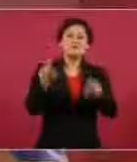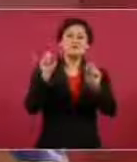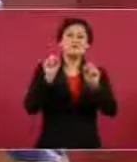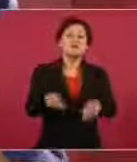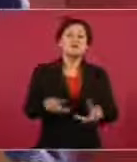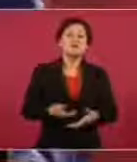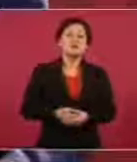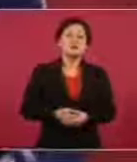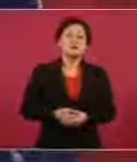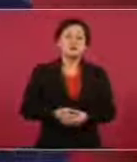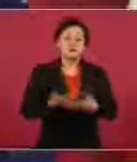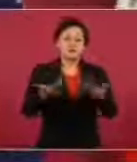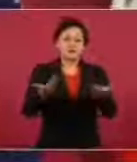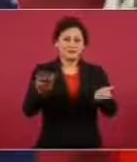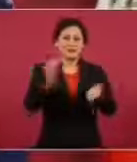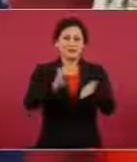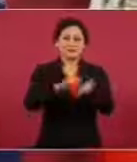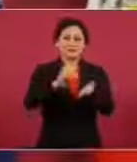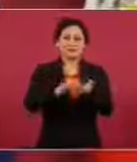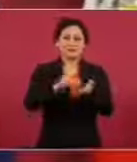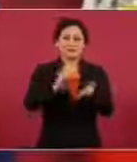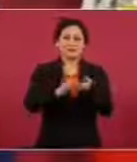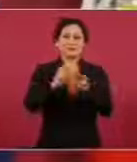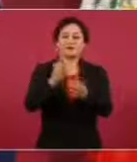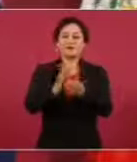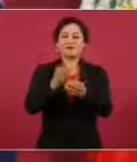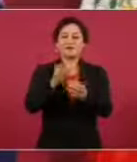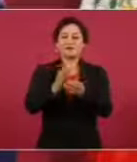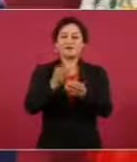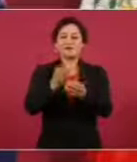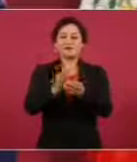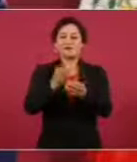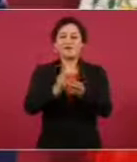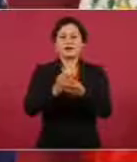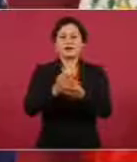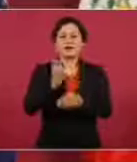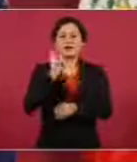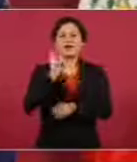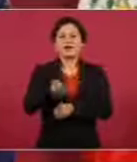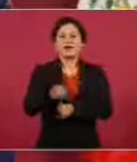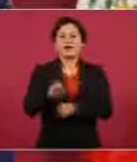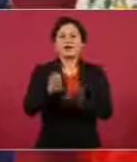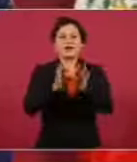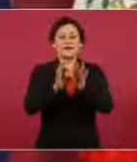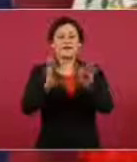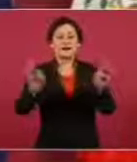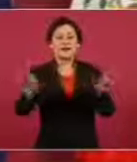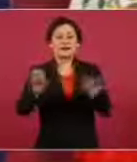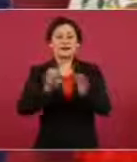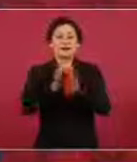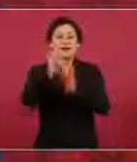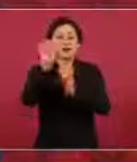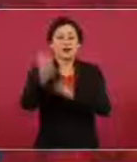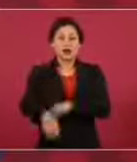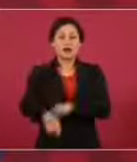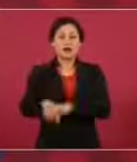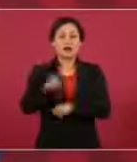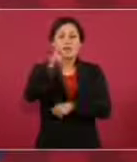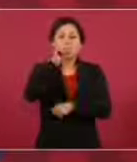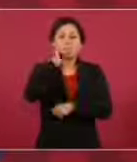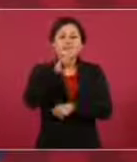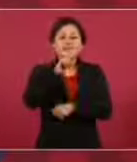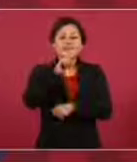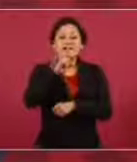la consigna de Goebbels de que una mentira que se repite muchas veces puede convertirse en verdad,